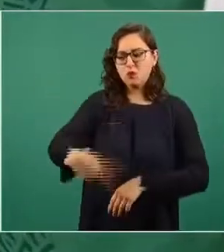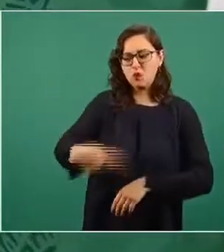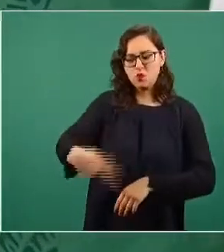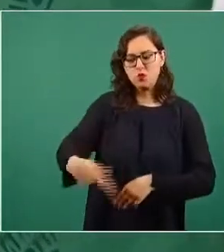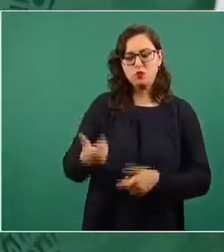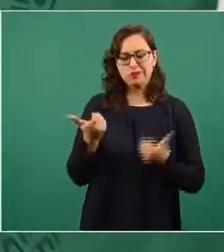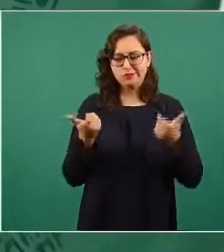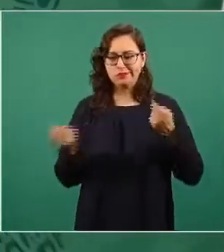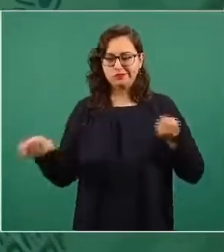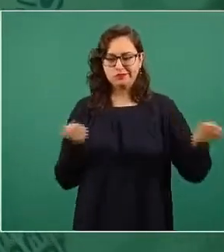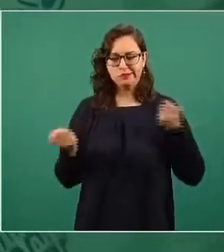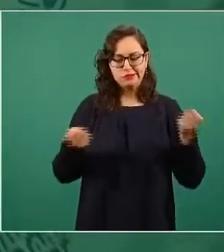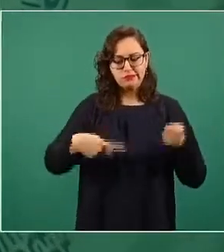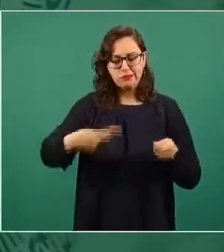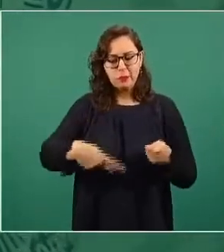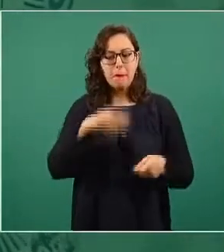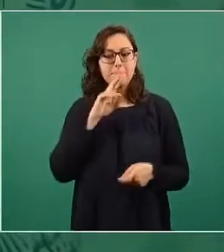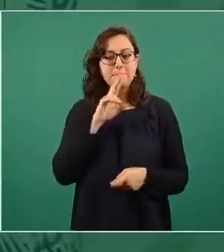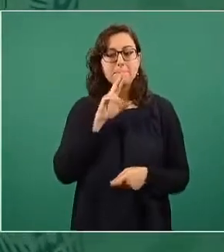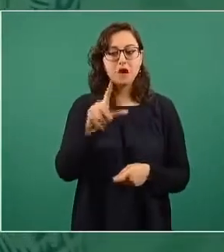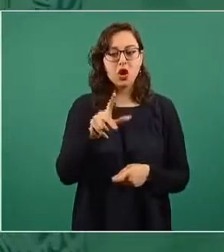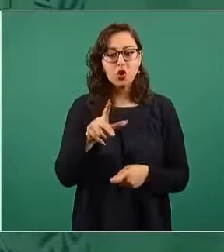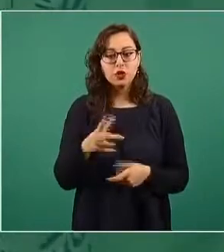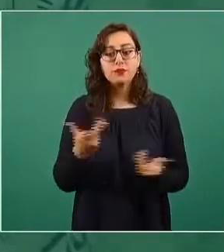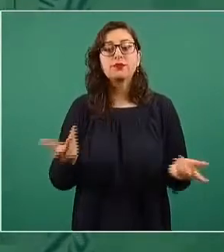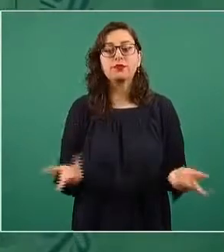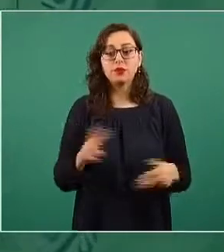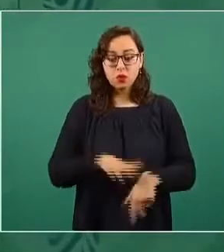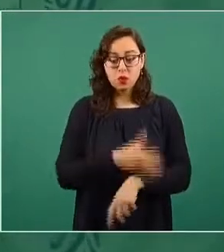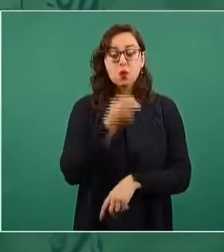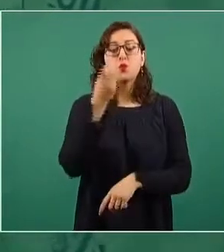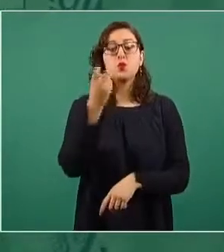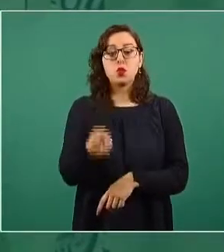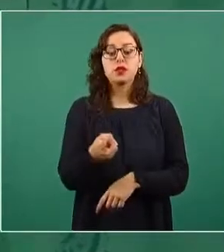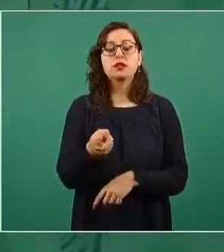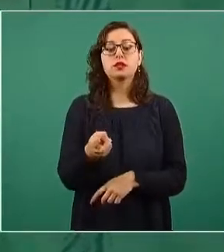precio de estos. Cuestión sobre la que precisamente también